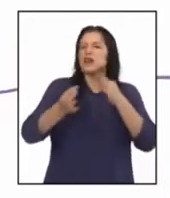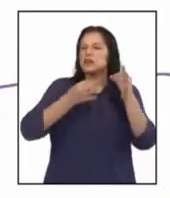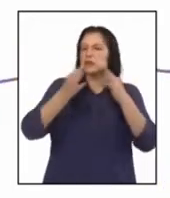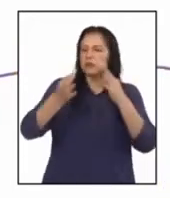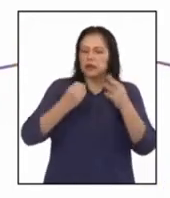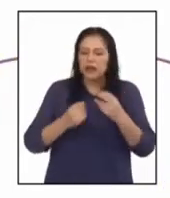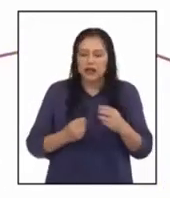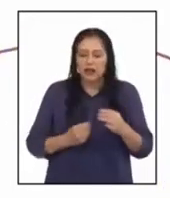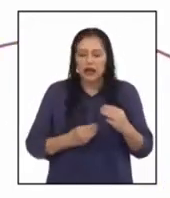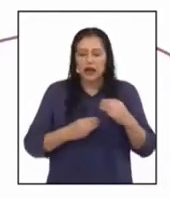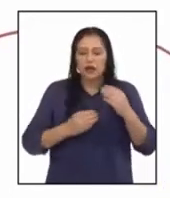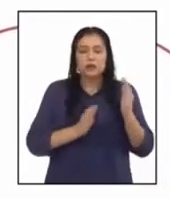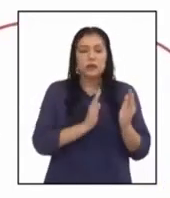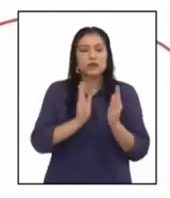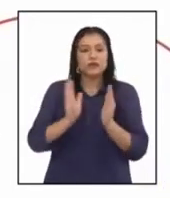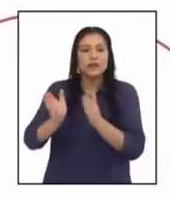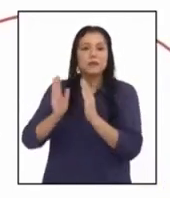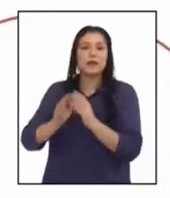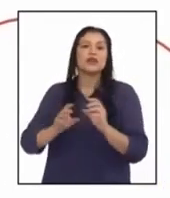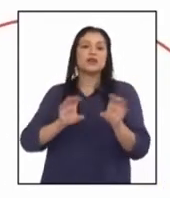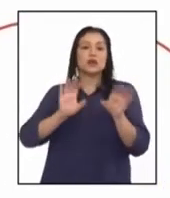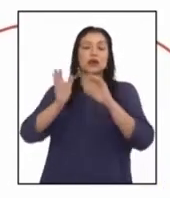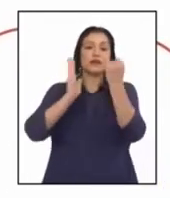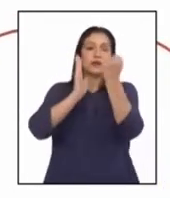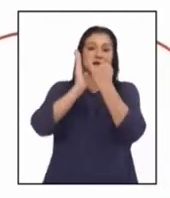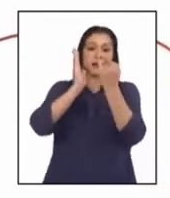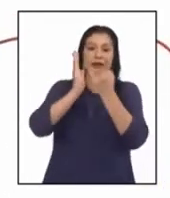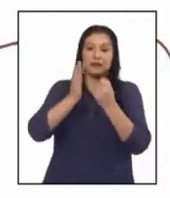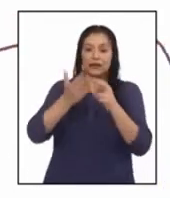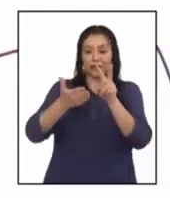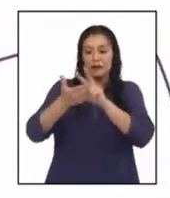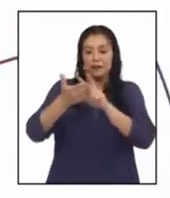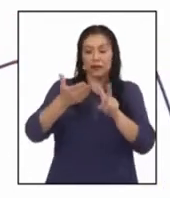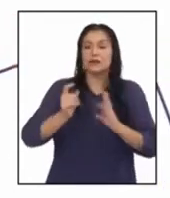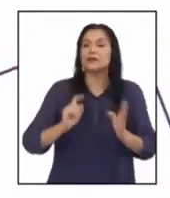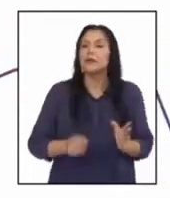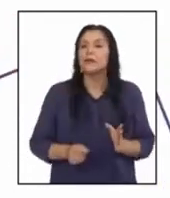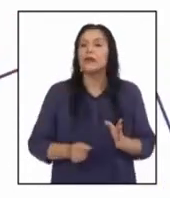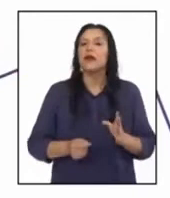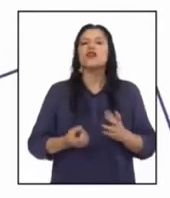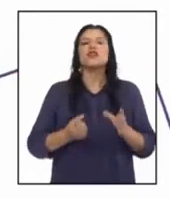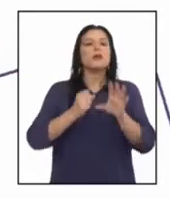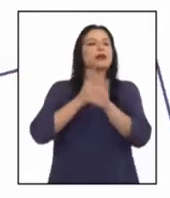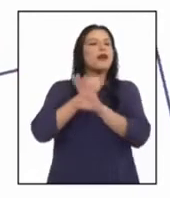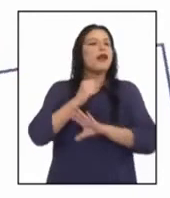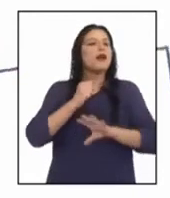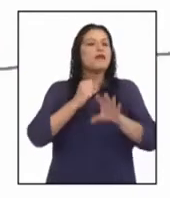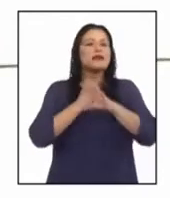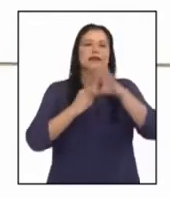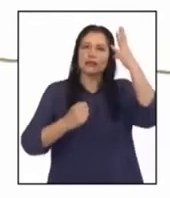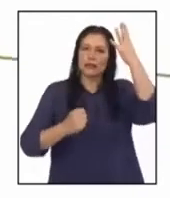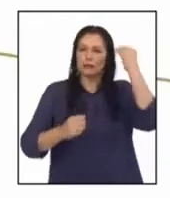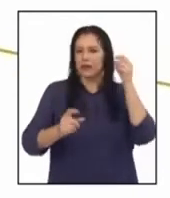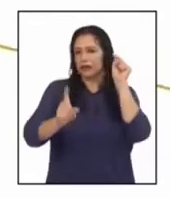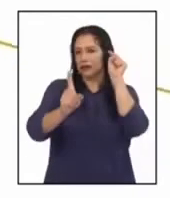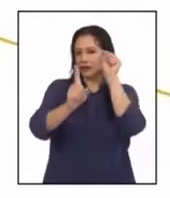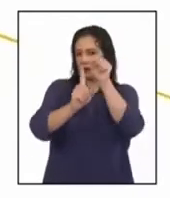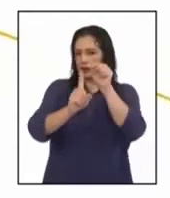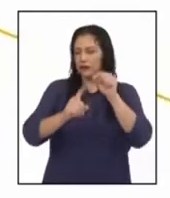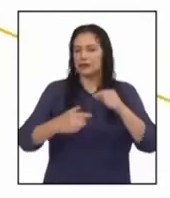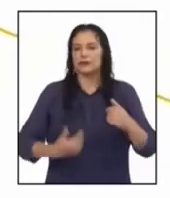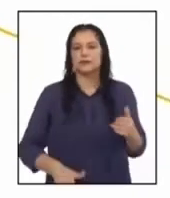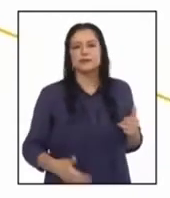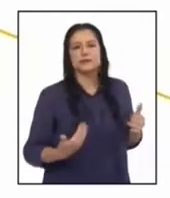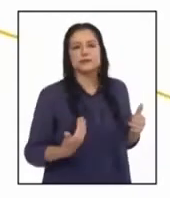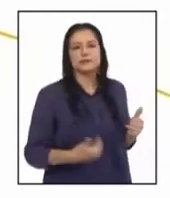relacionados con la elaboración de planos y la lectura de mapas a escala sobre la base de experiencias directas.